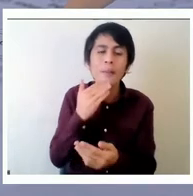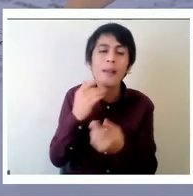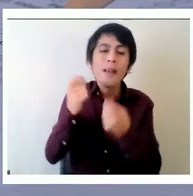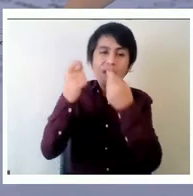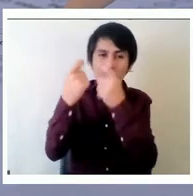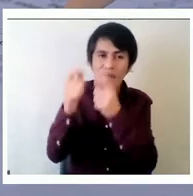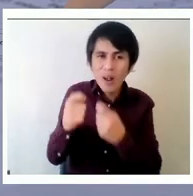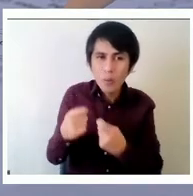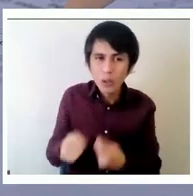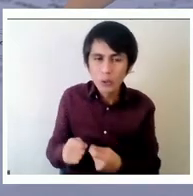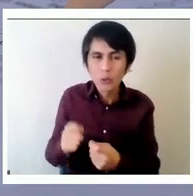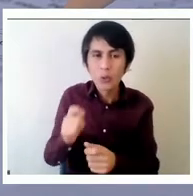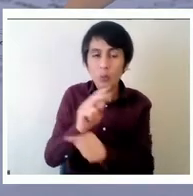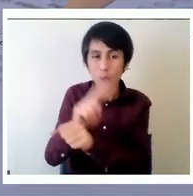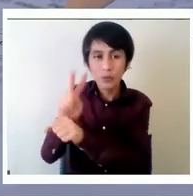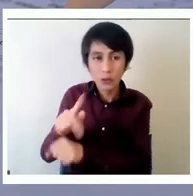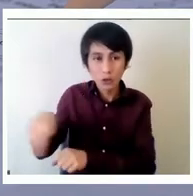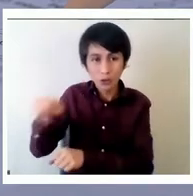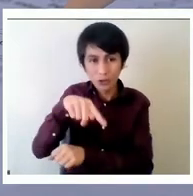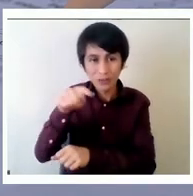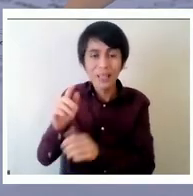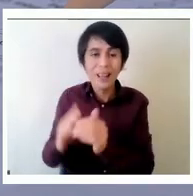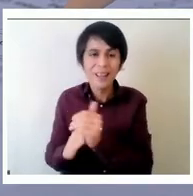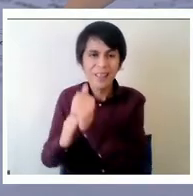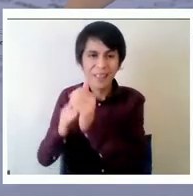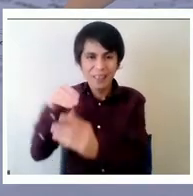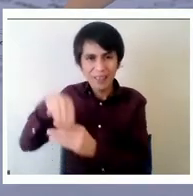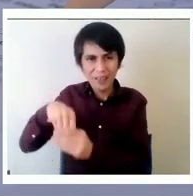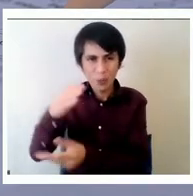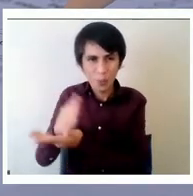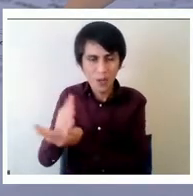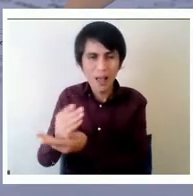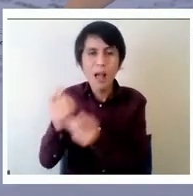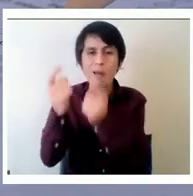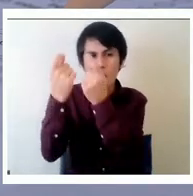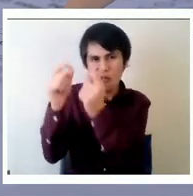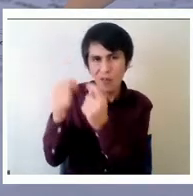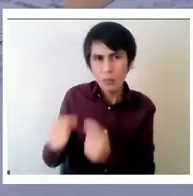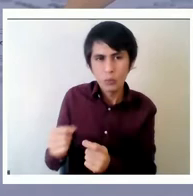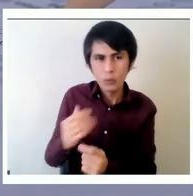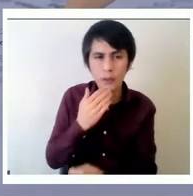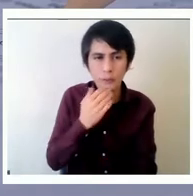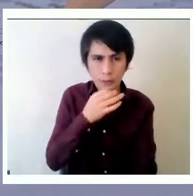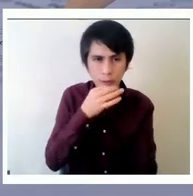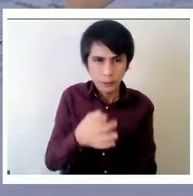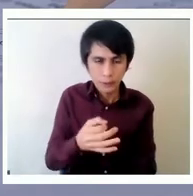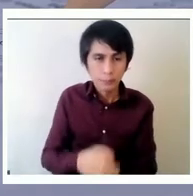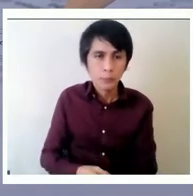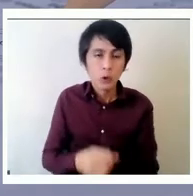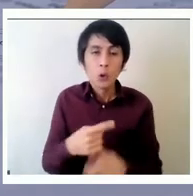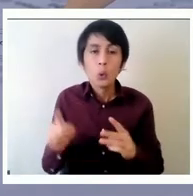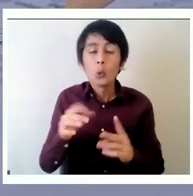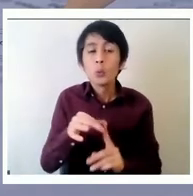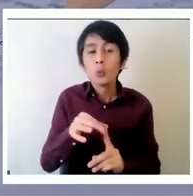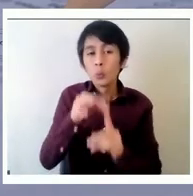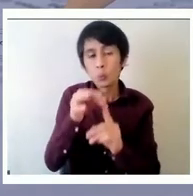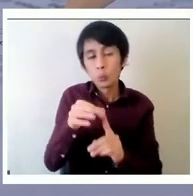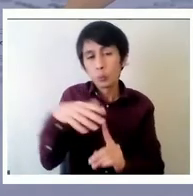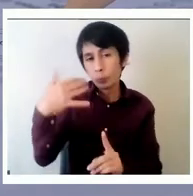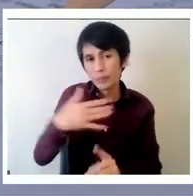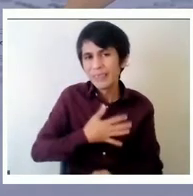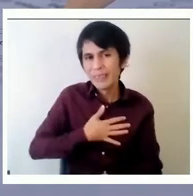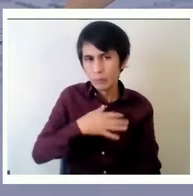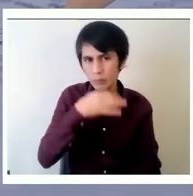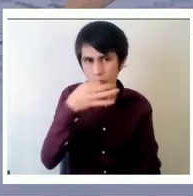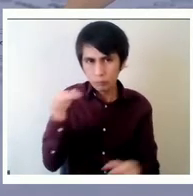los profesores y de los líderes escolares el punto que también quiero destacar es que esto está basado